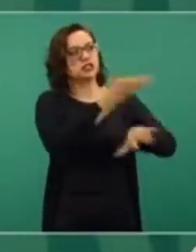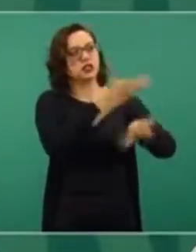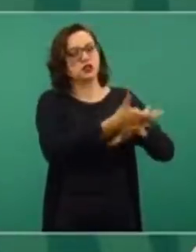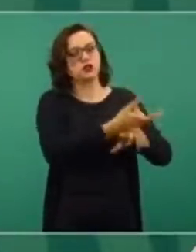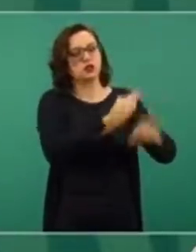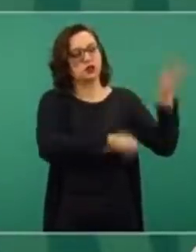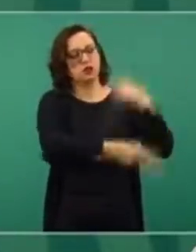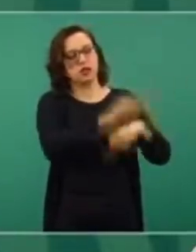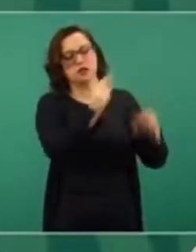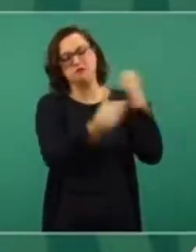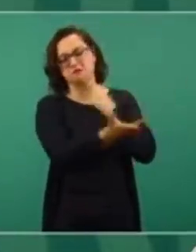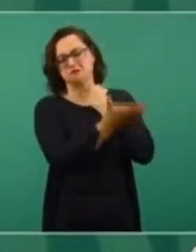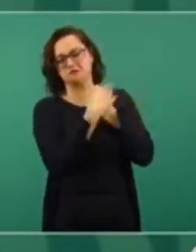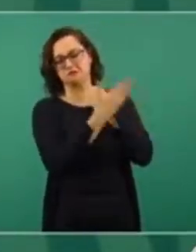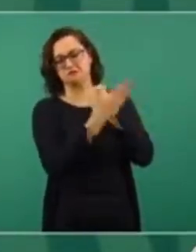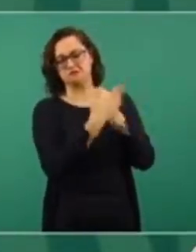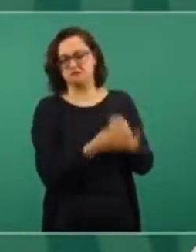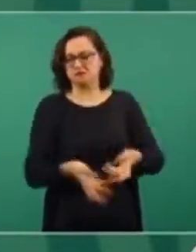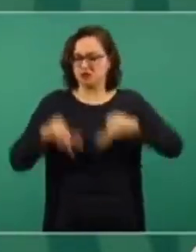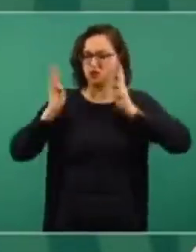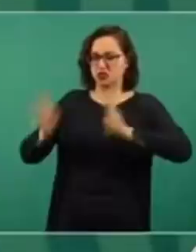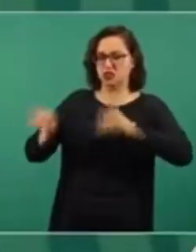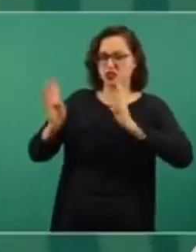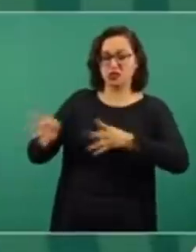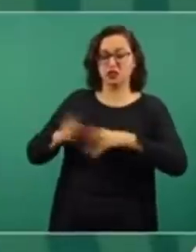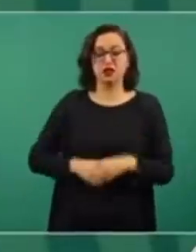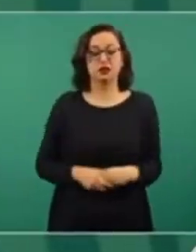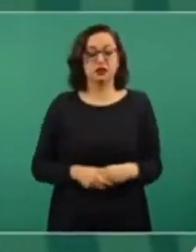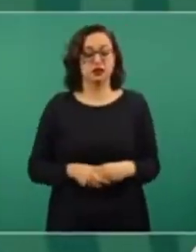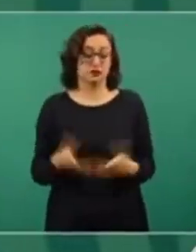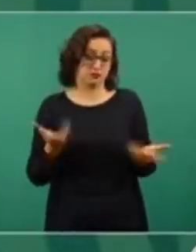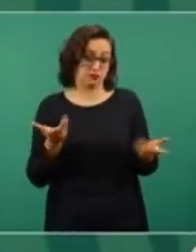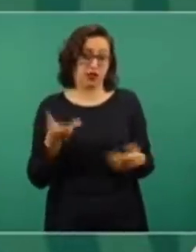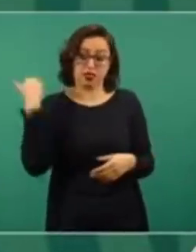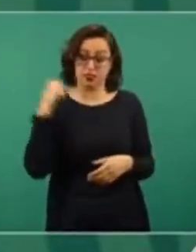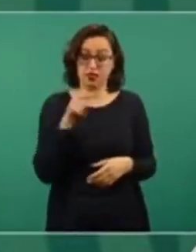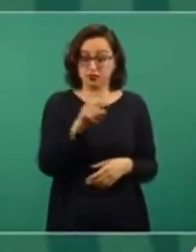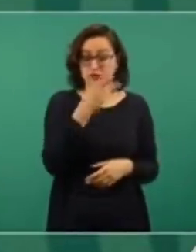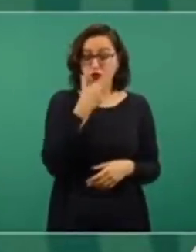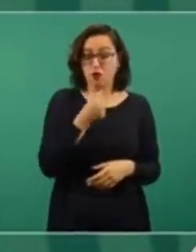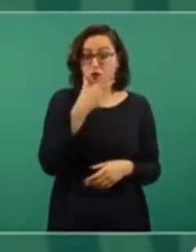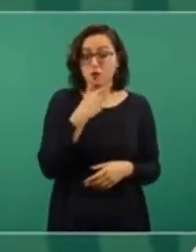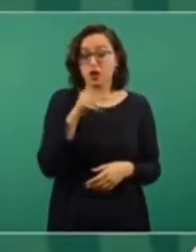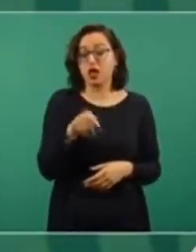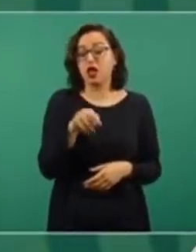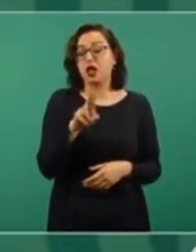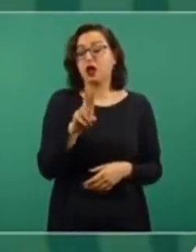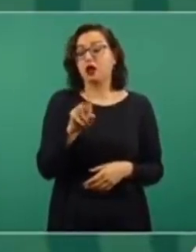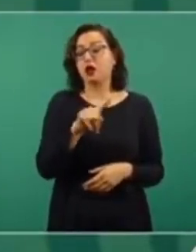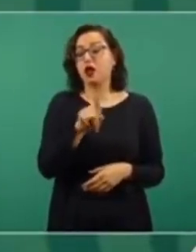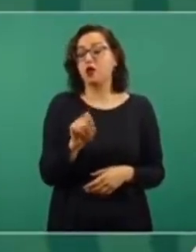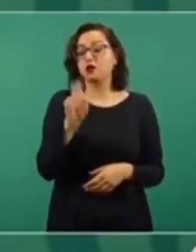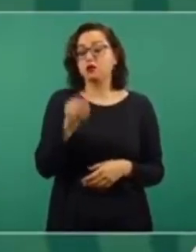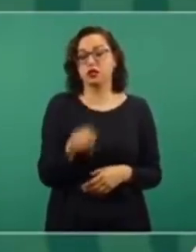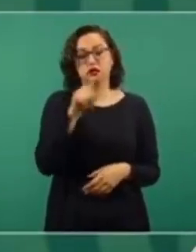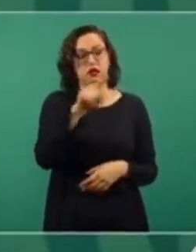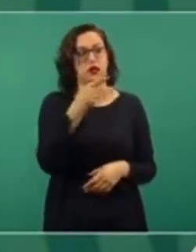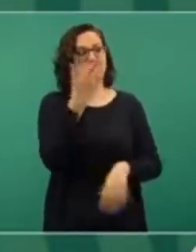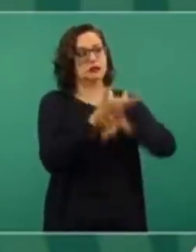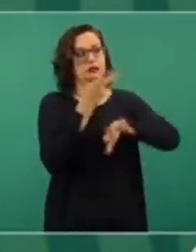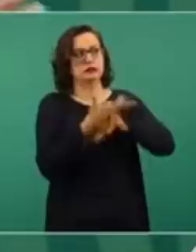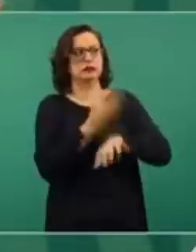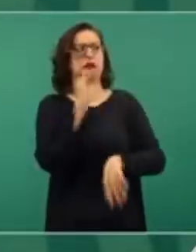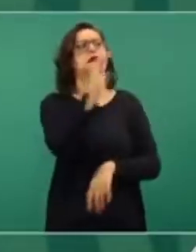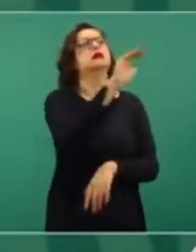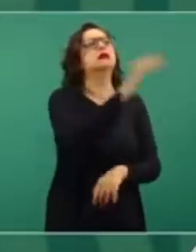como lo fue a solicitar Krause, que